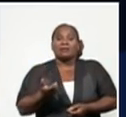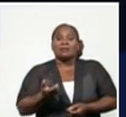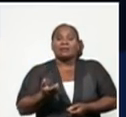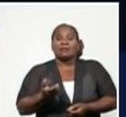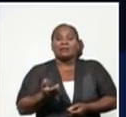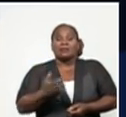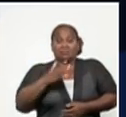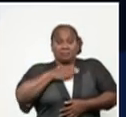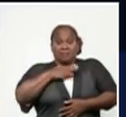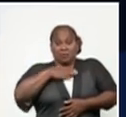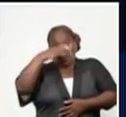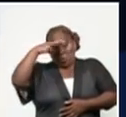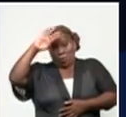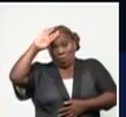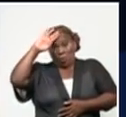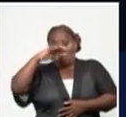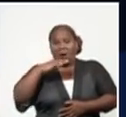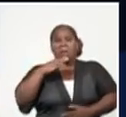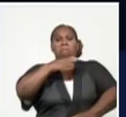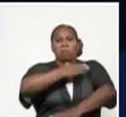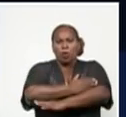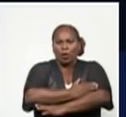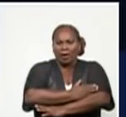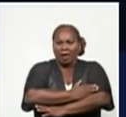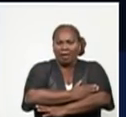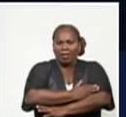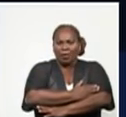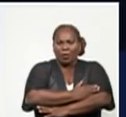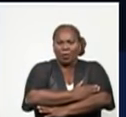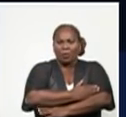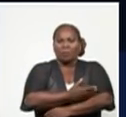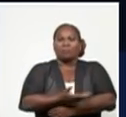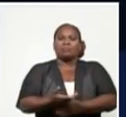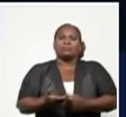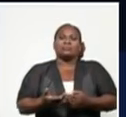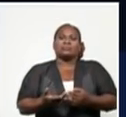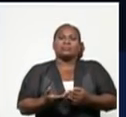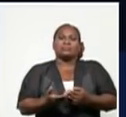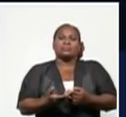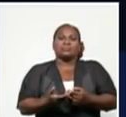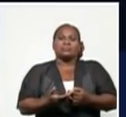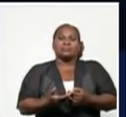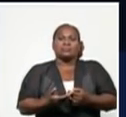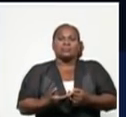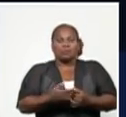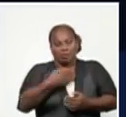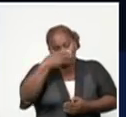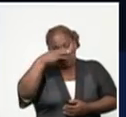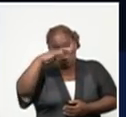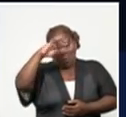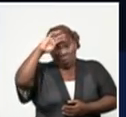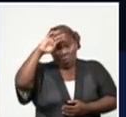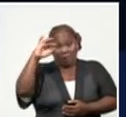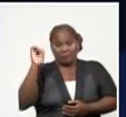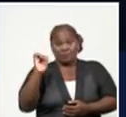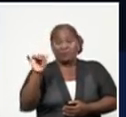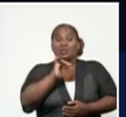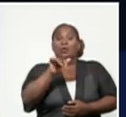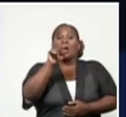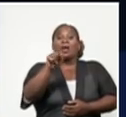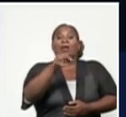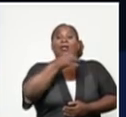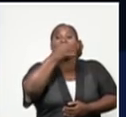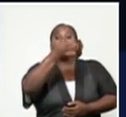nuestro país bloqueado cada vez más, pues creo que los cubanos, como también usted expresó al final,